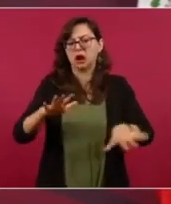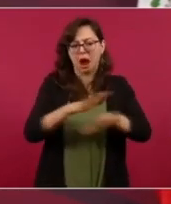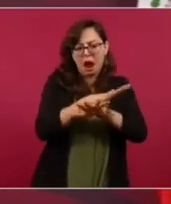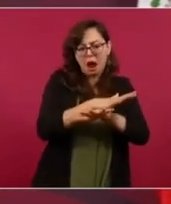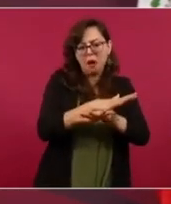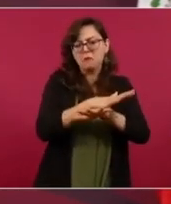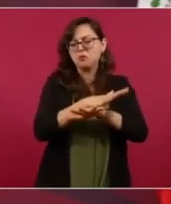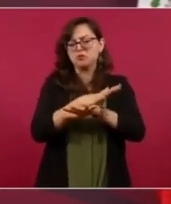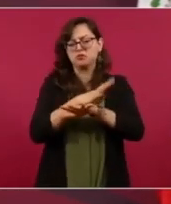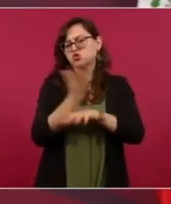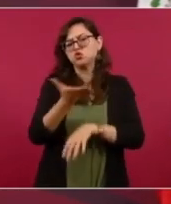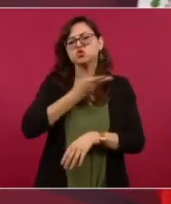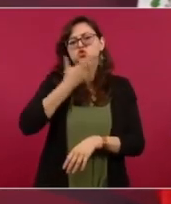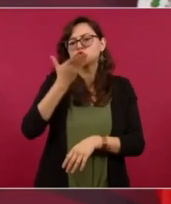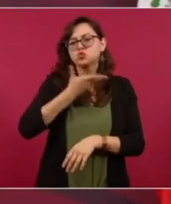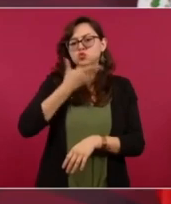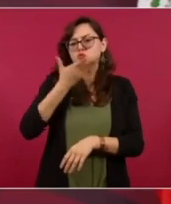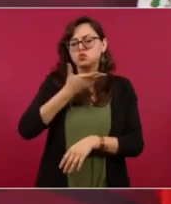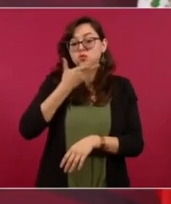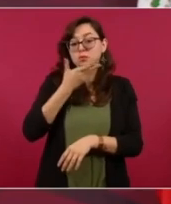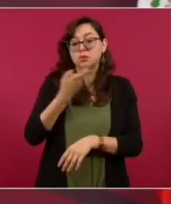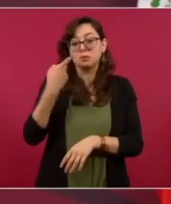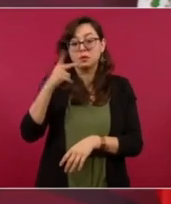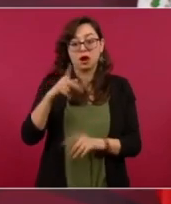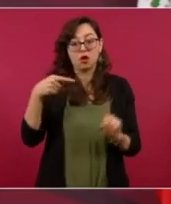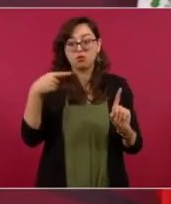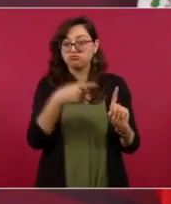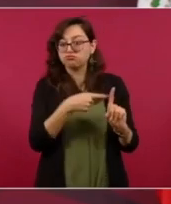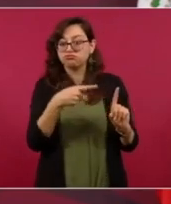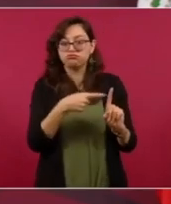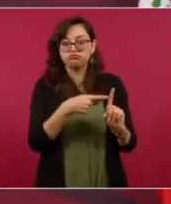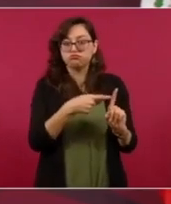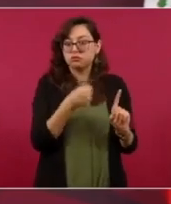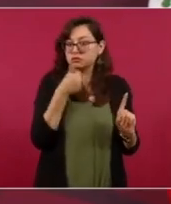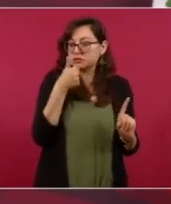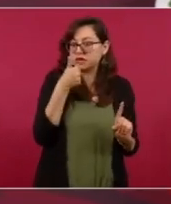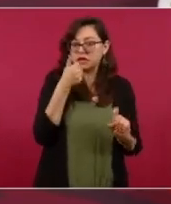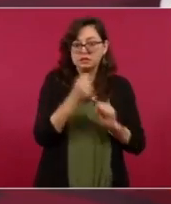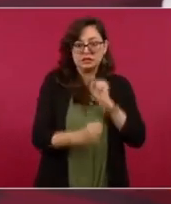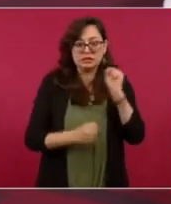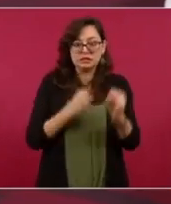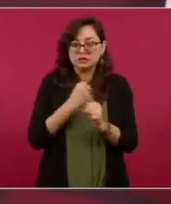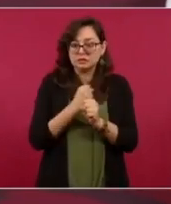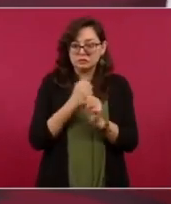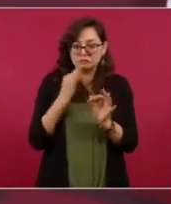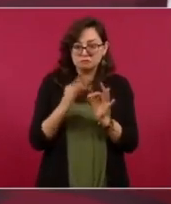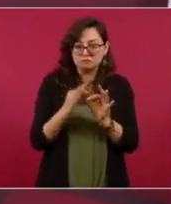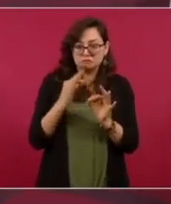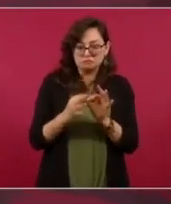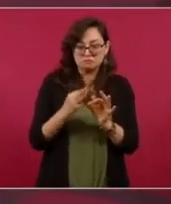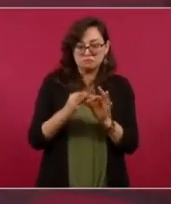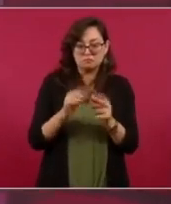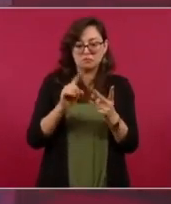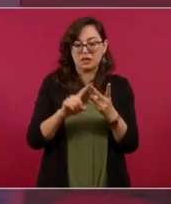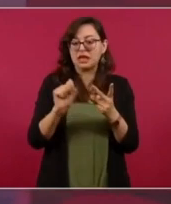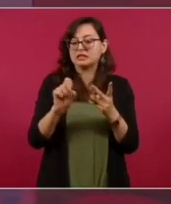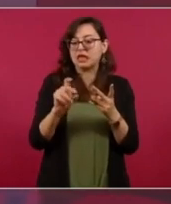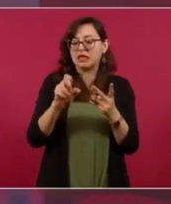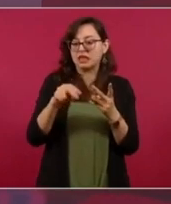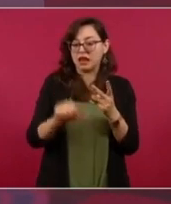que al secretario de la defensa igual que al secretario de Marina